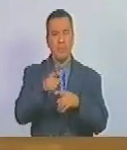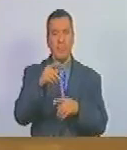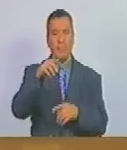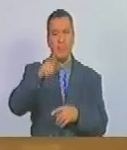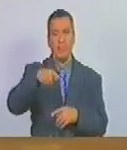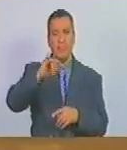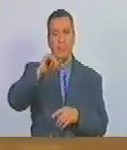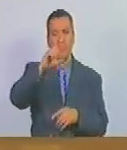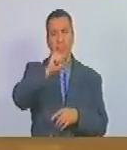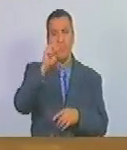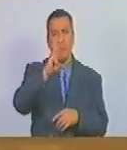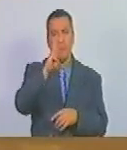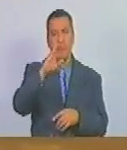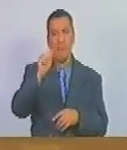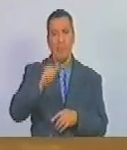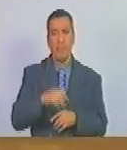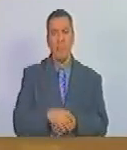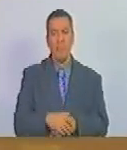Pichua.